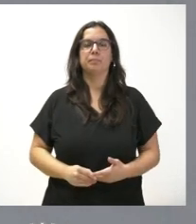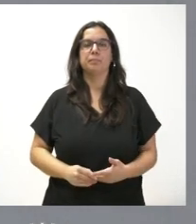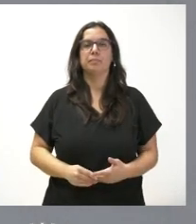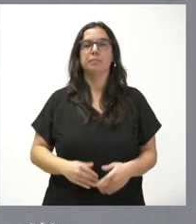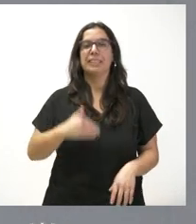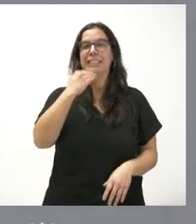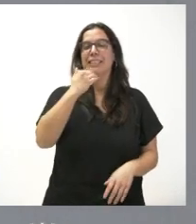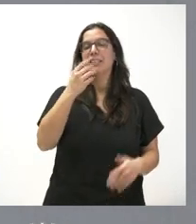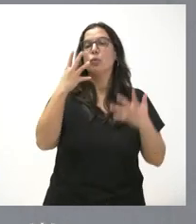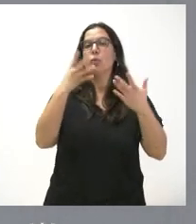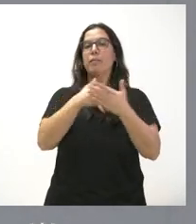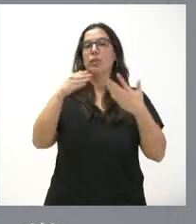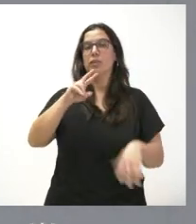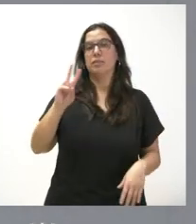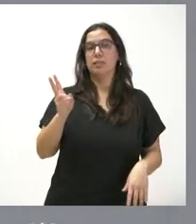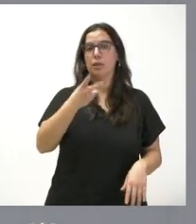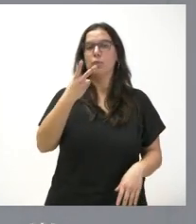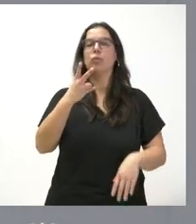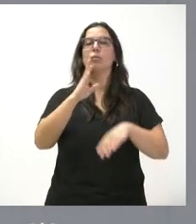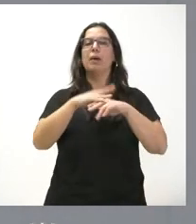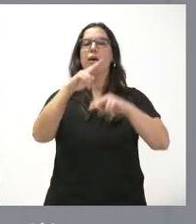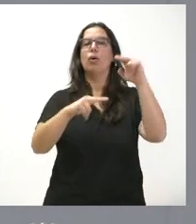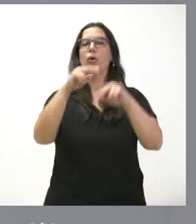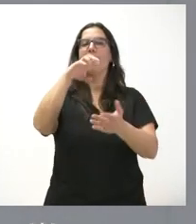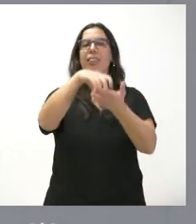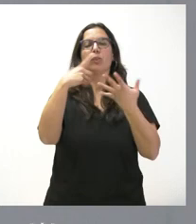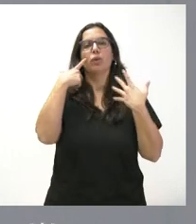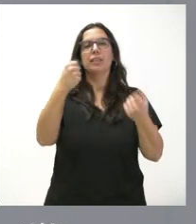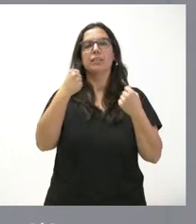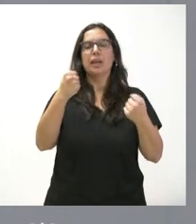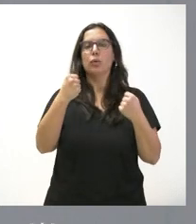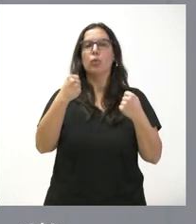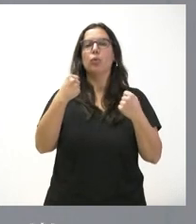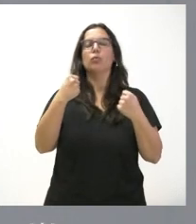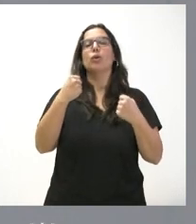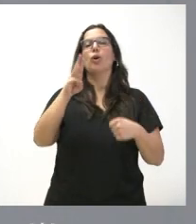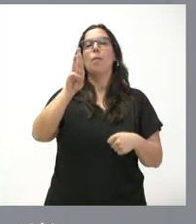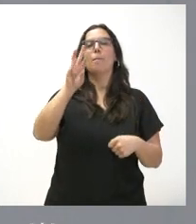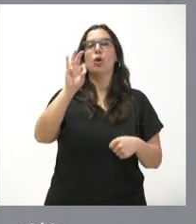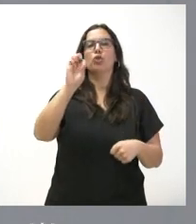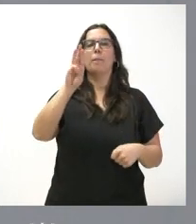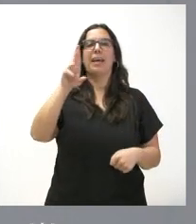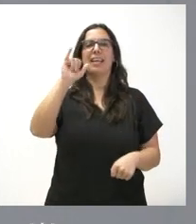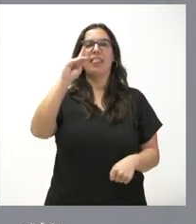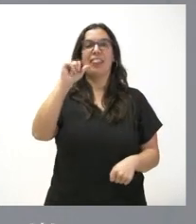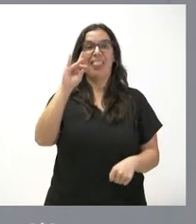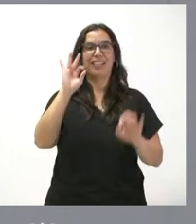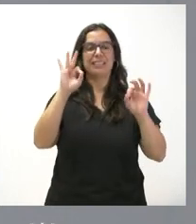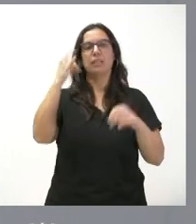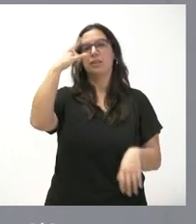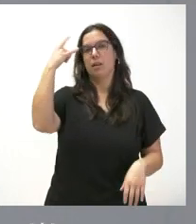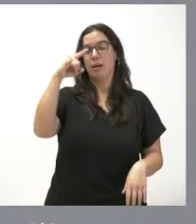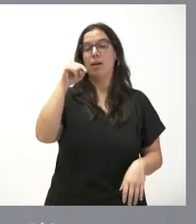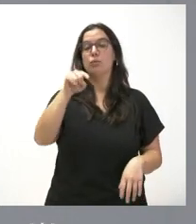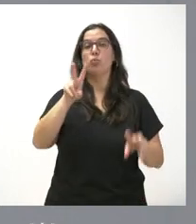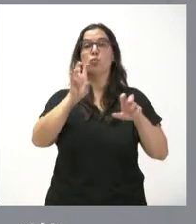nueve millones de euros para las obras del Centro de Salud de Prosperidad en Salamanca. Es un nuevo